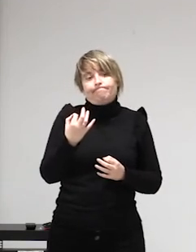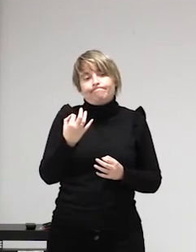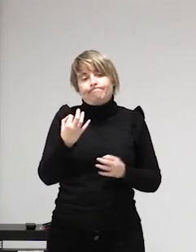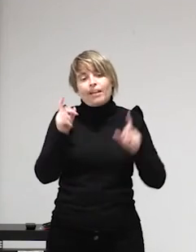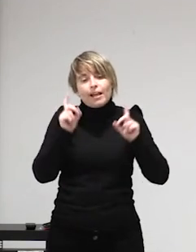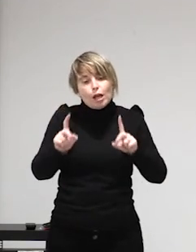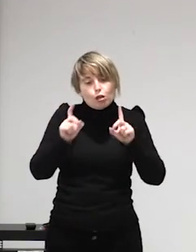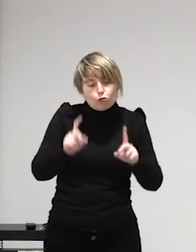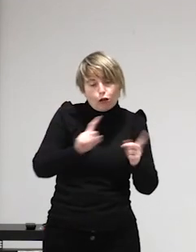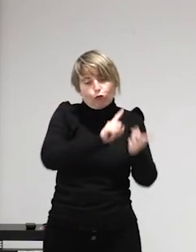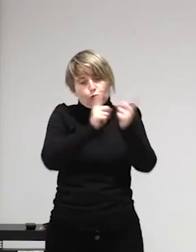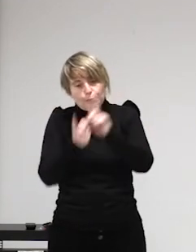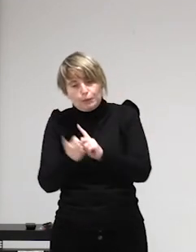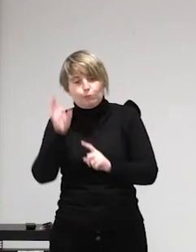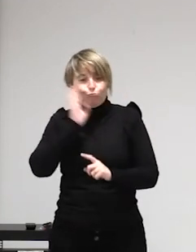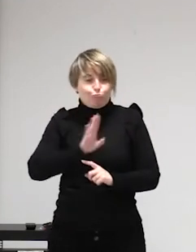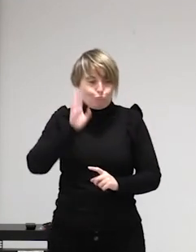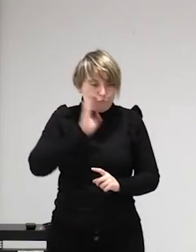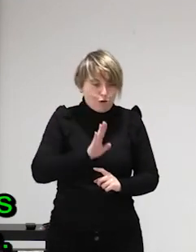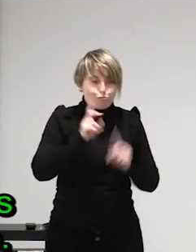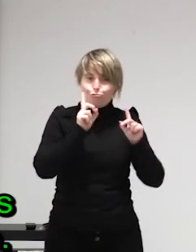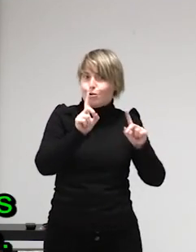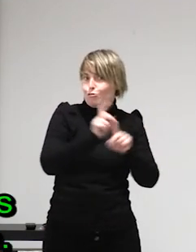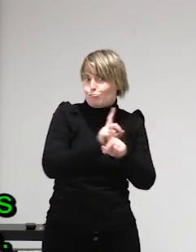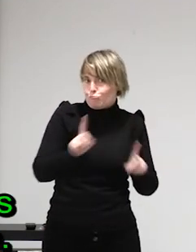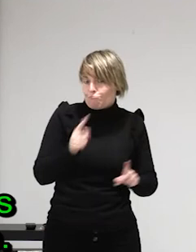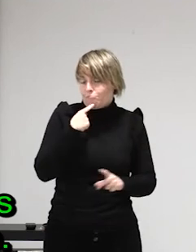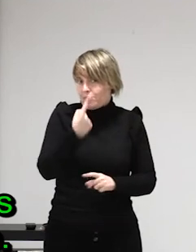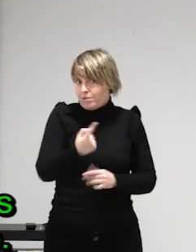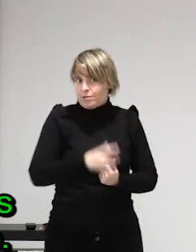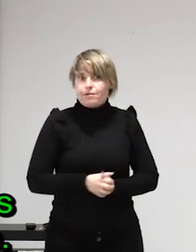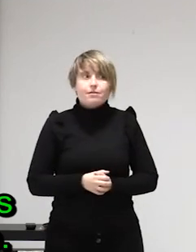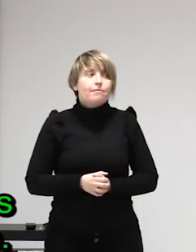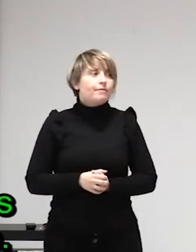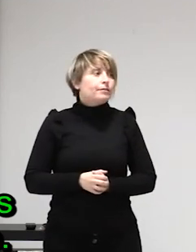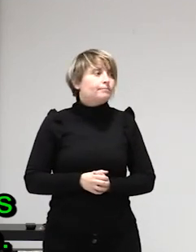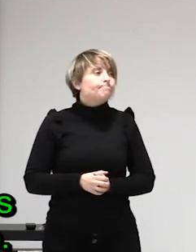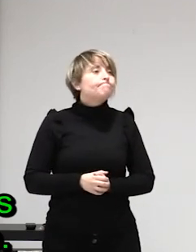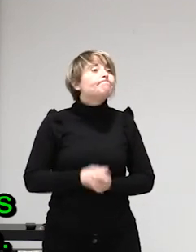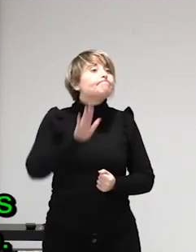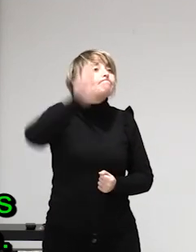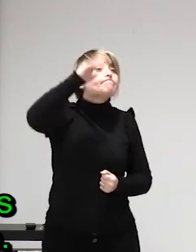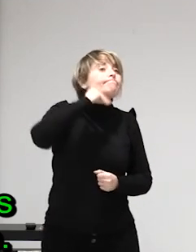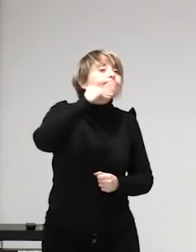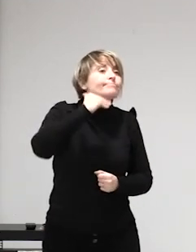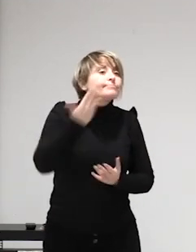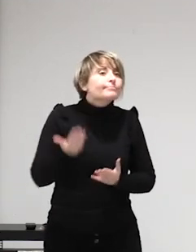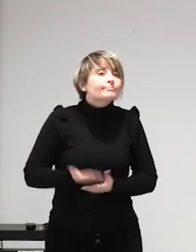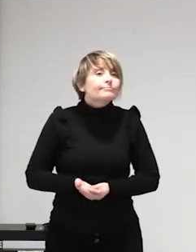lugar que yo conozca porque no lo he hecho nunca pero bueno sí que deberíamos preguntarles a las personas que están ahí dentro